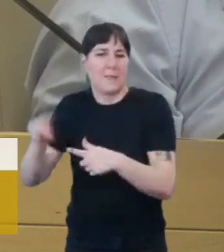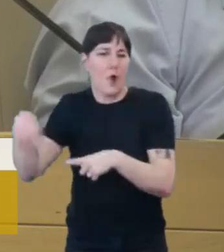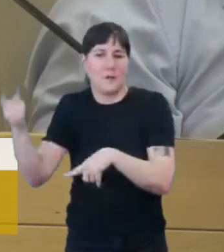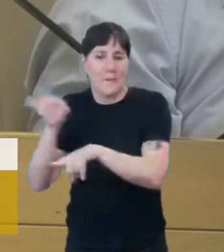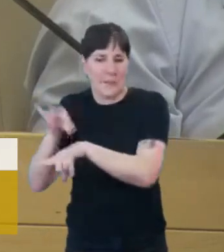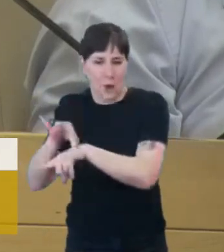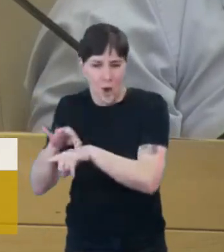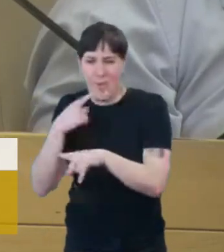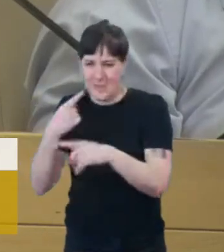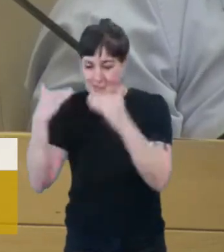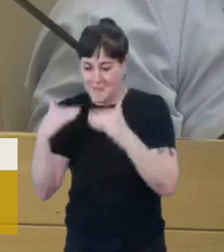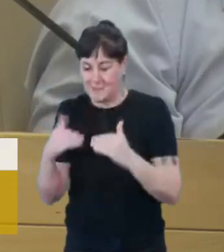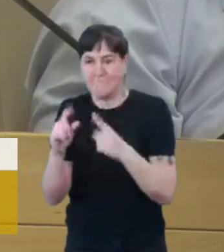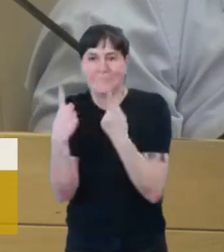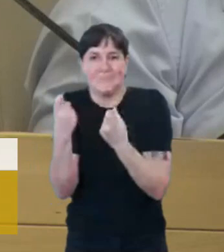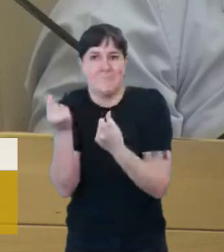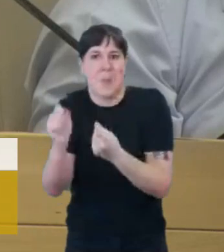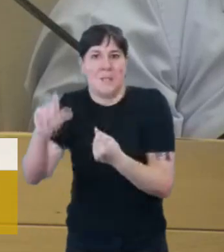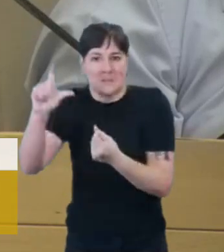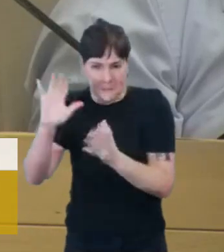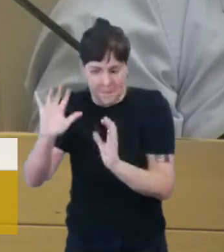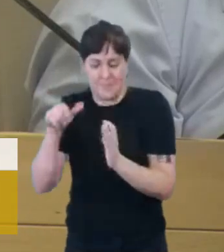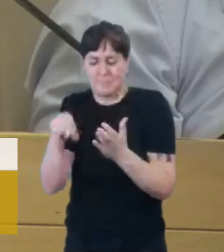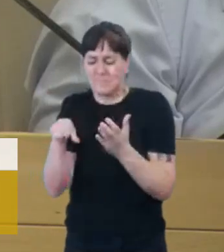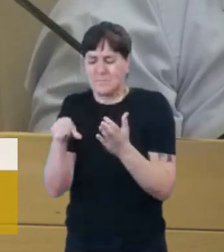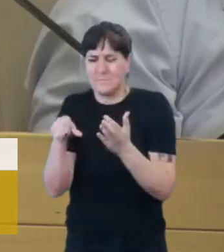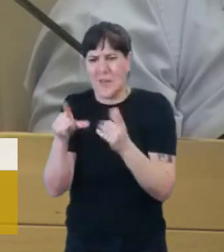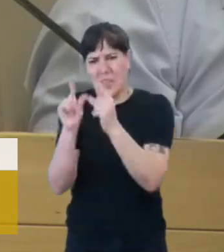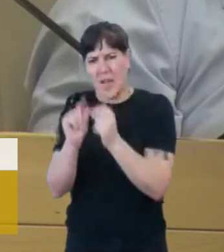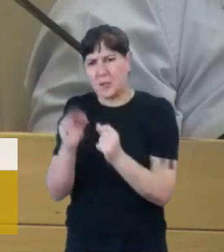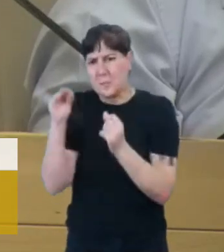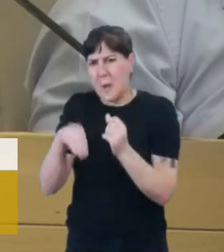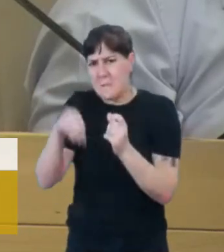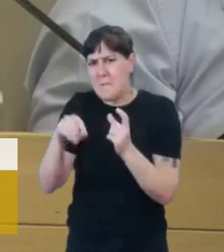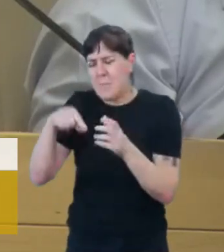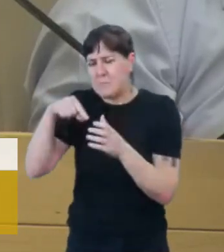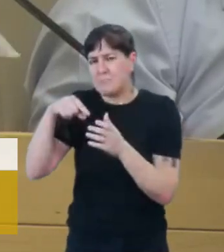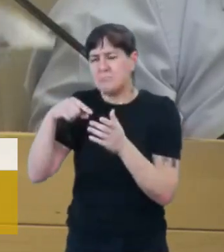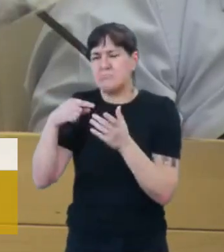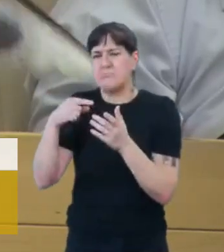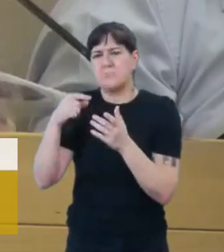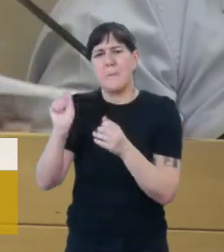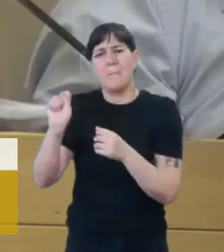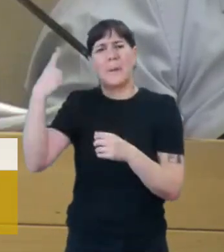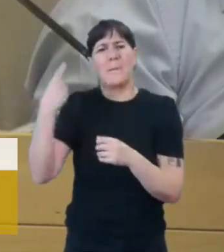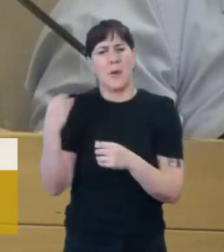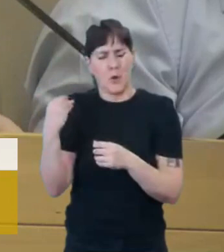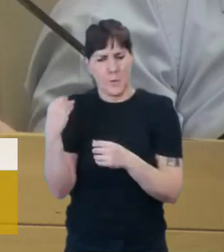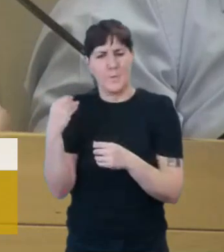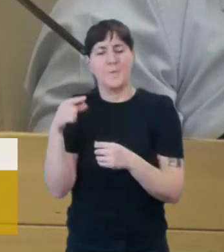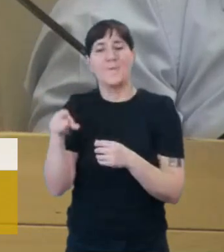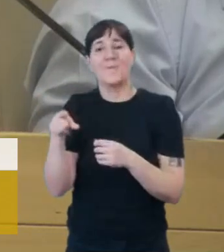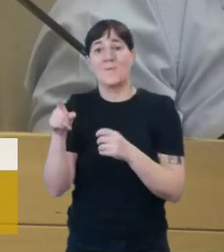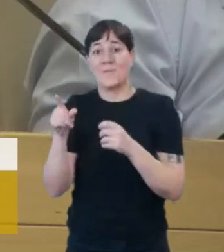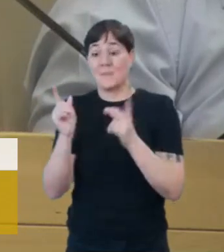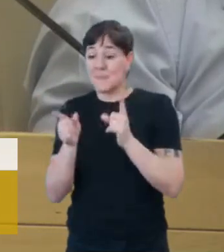allí hay datos más significativos. El primero es, cuando esto se plantea,